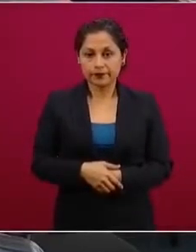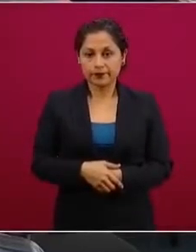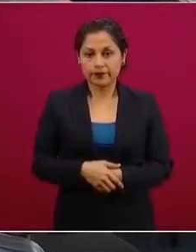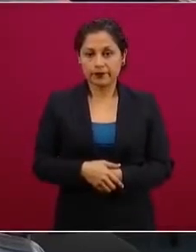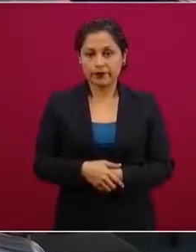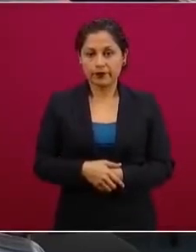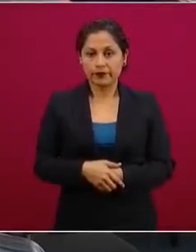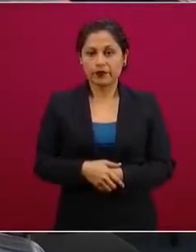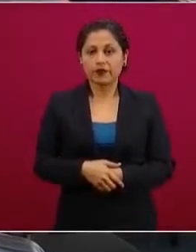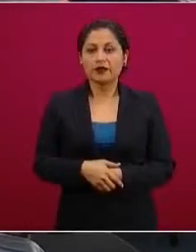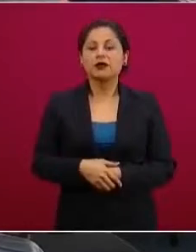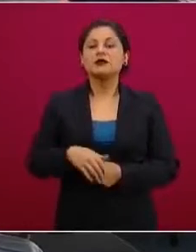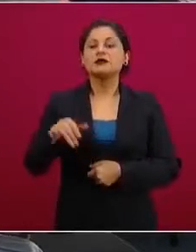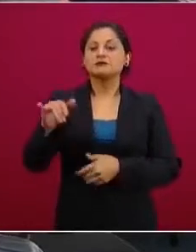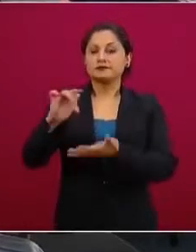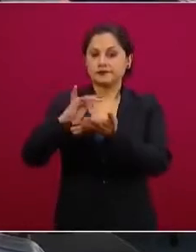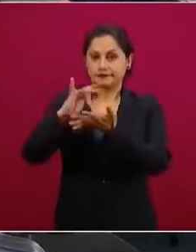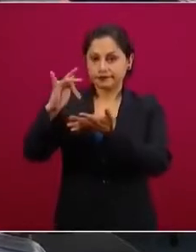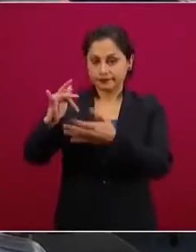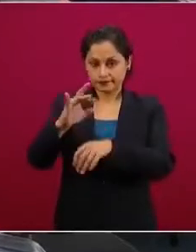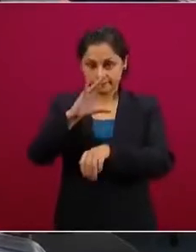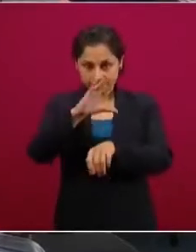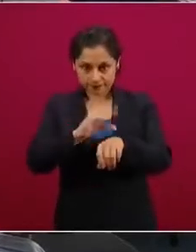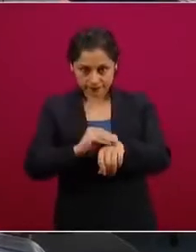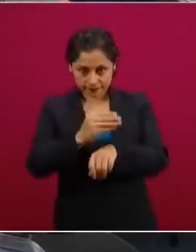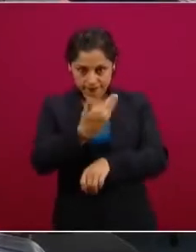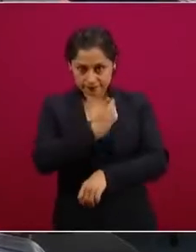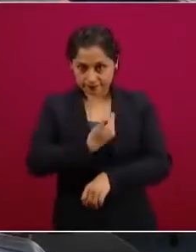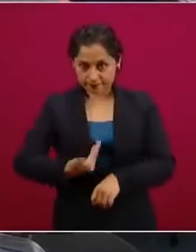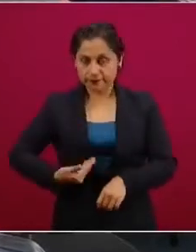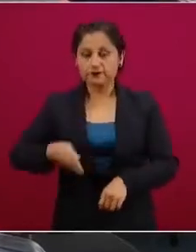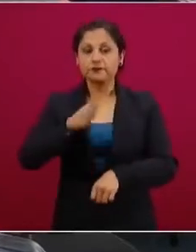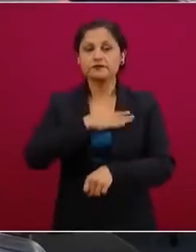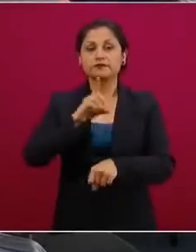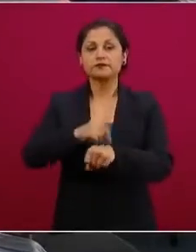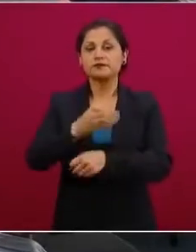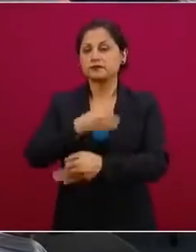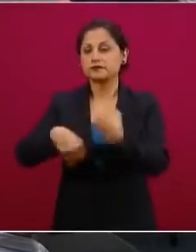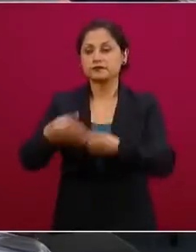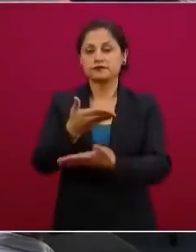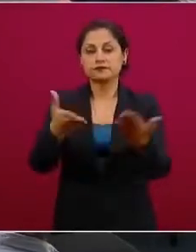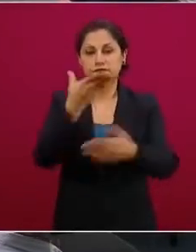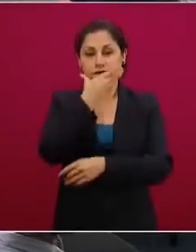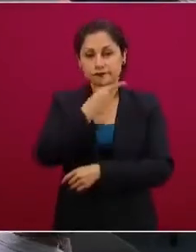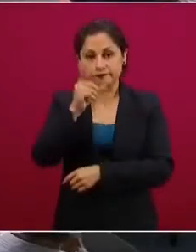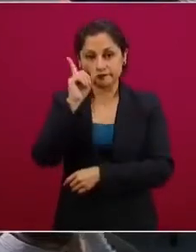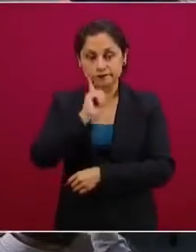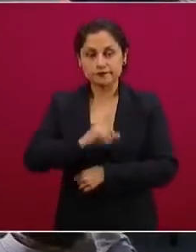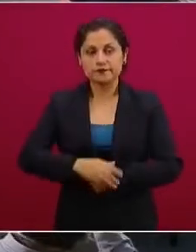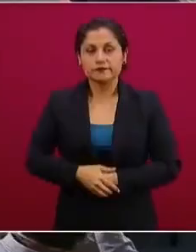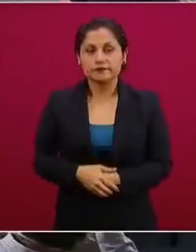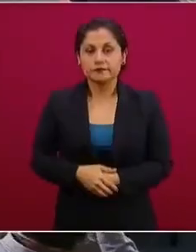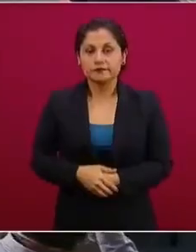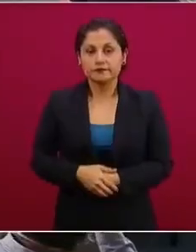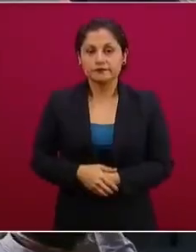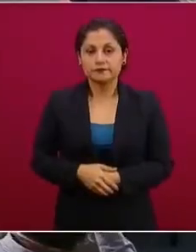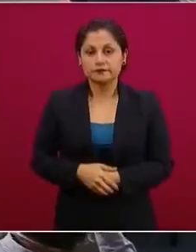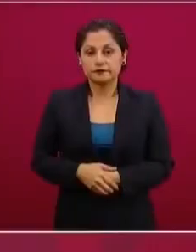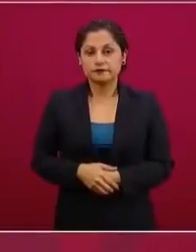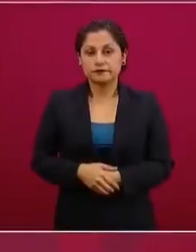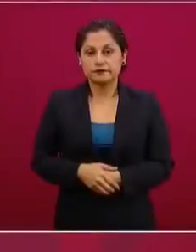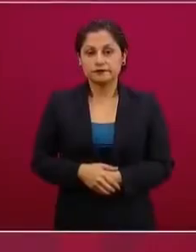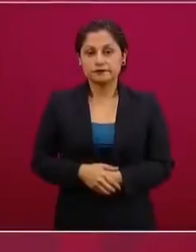Sí, muchas gracias. Con su permiso, señor presidente. Muy buenos días a todas y a todos. Justo como lo ha señalado